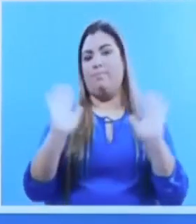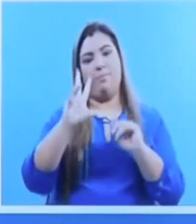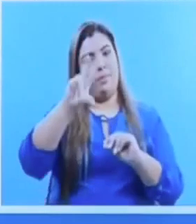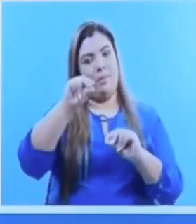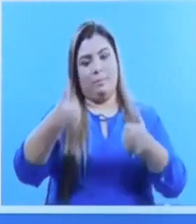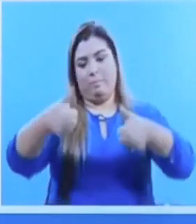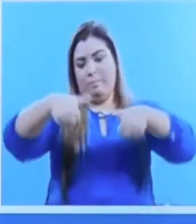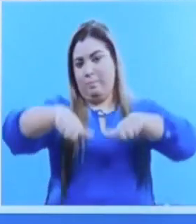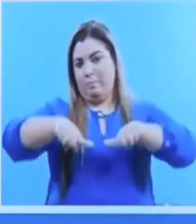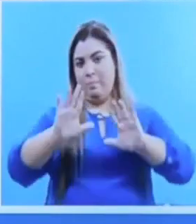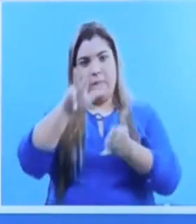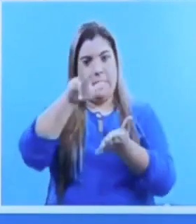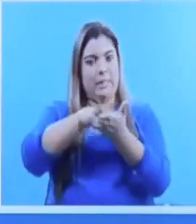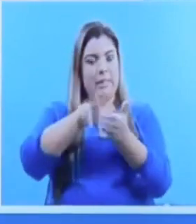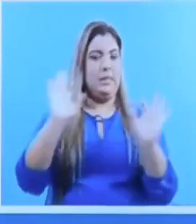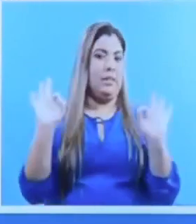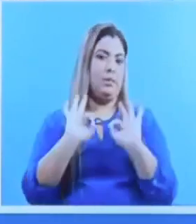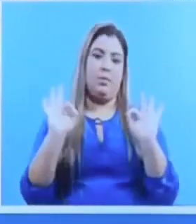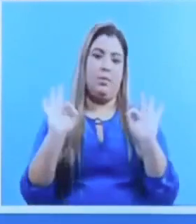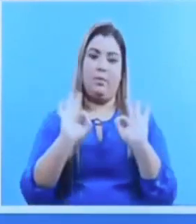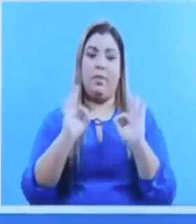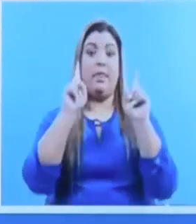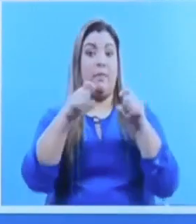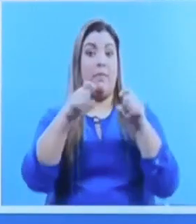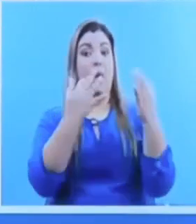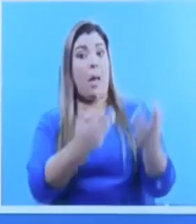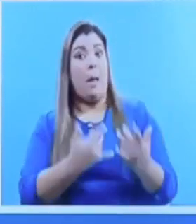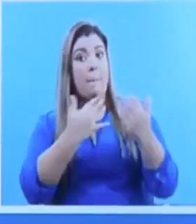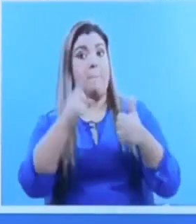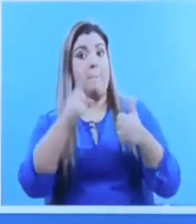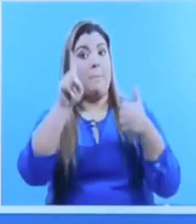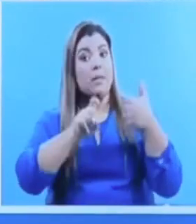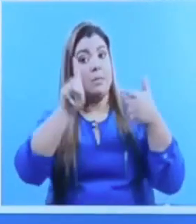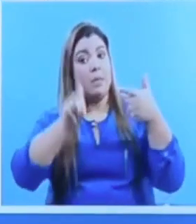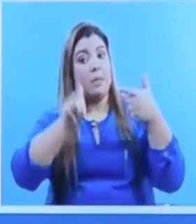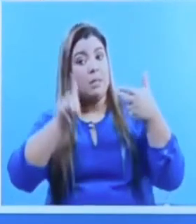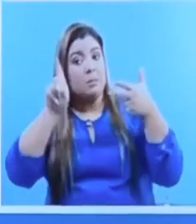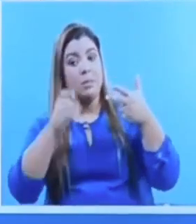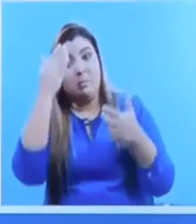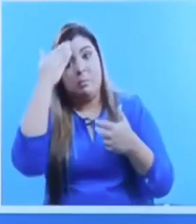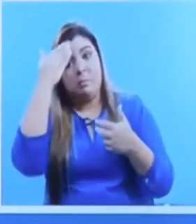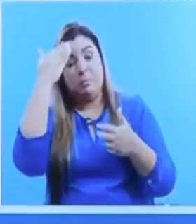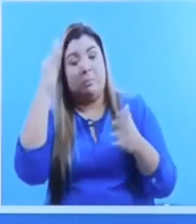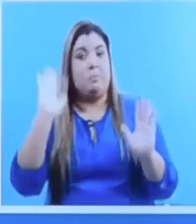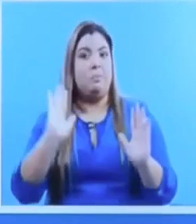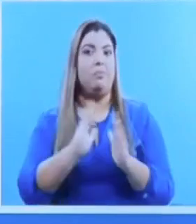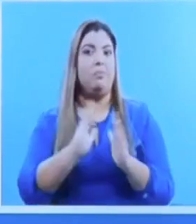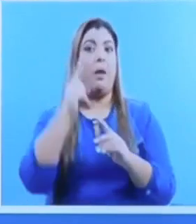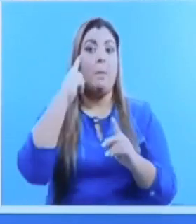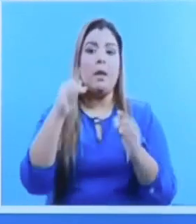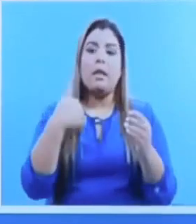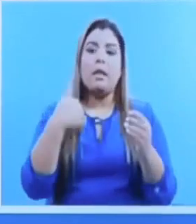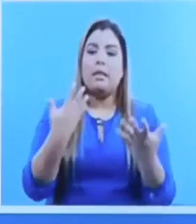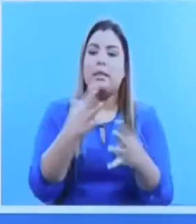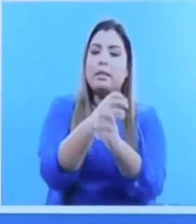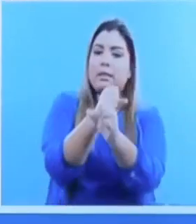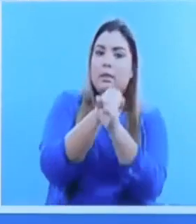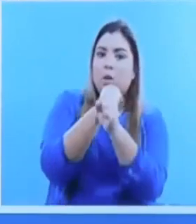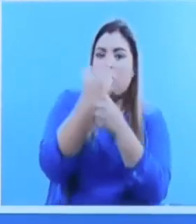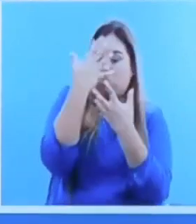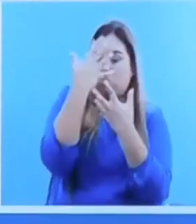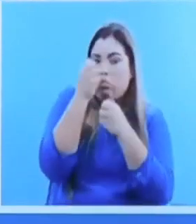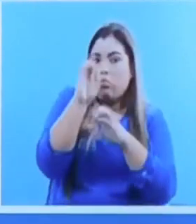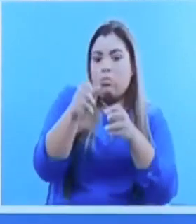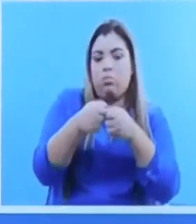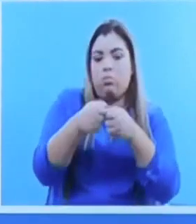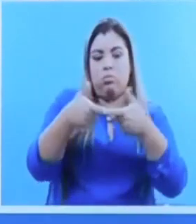debemos esperar algunos meses más para poder, obviamente, asegurar que esa tasa de contagio no